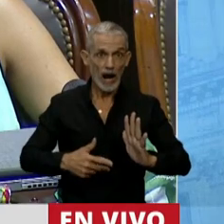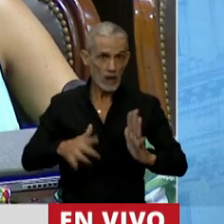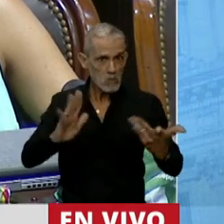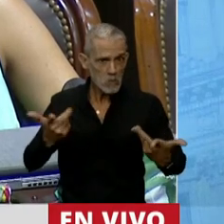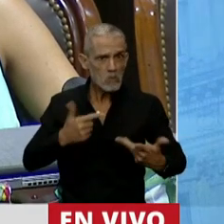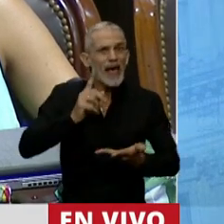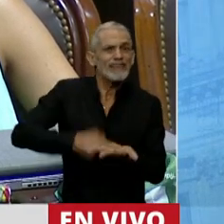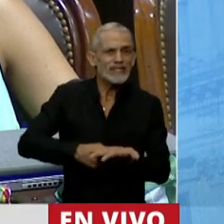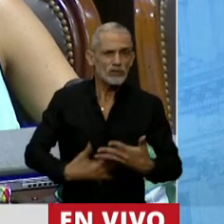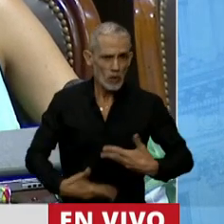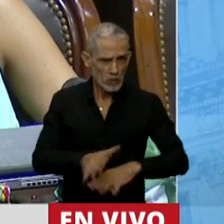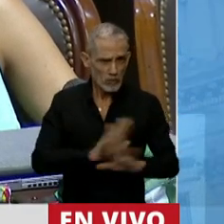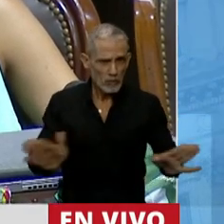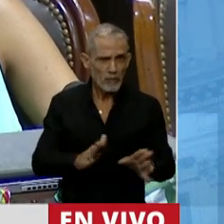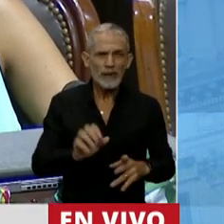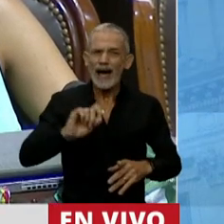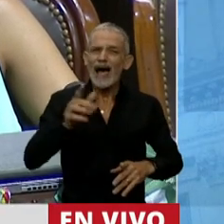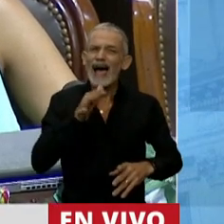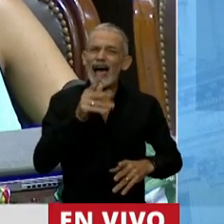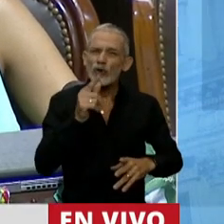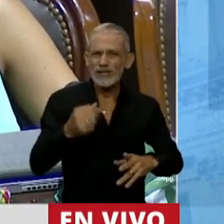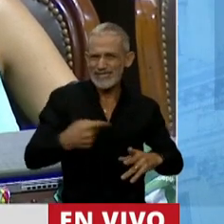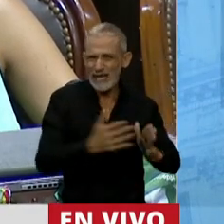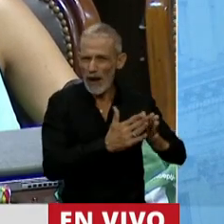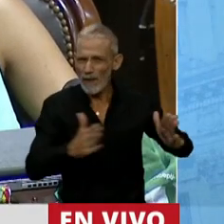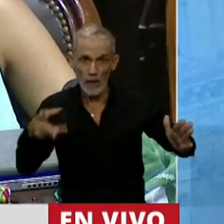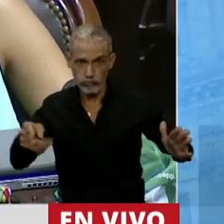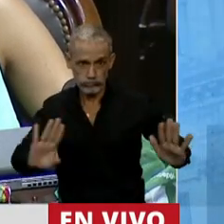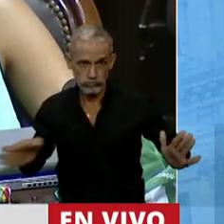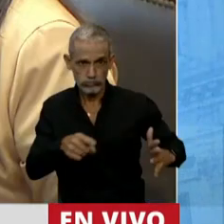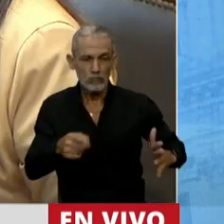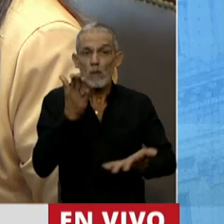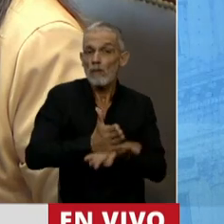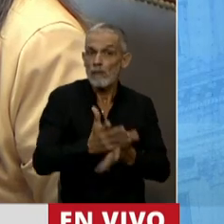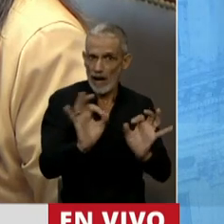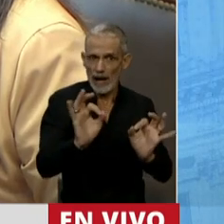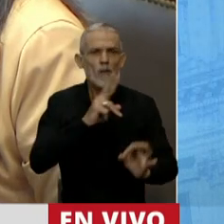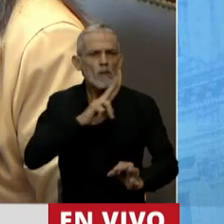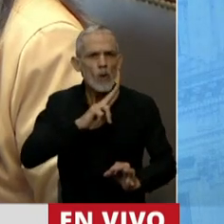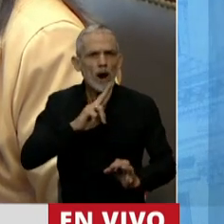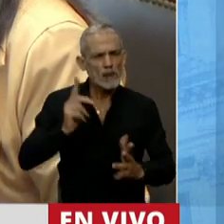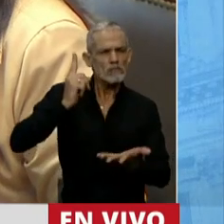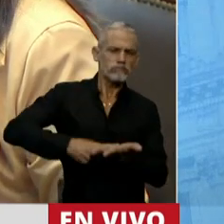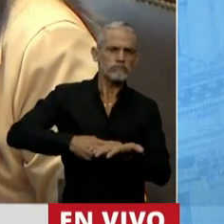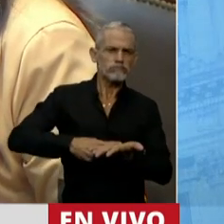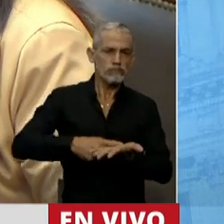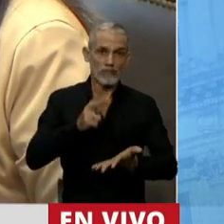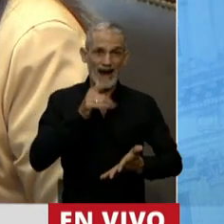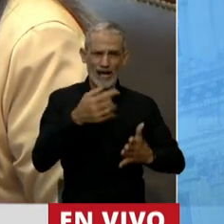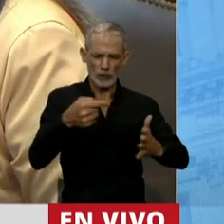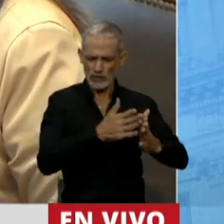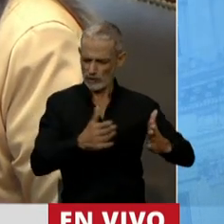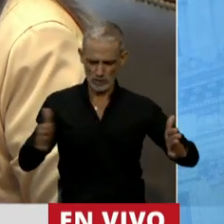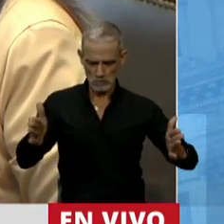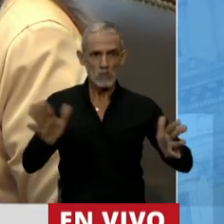voluntaria del embarazo en las primeras 14 semanas sin pena. Es decir, la mujer va a poder decir en esas 14 semanas,